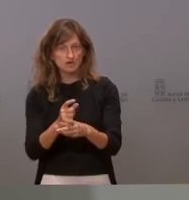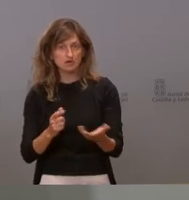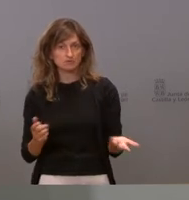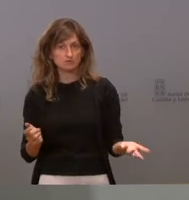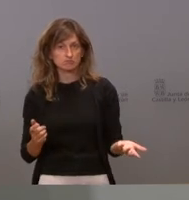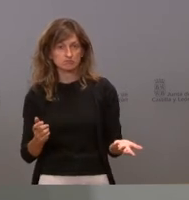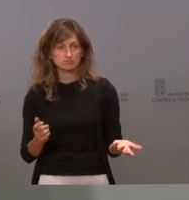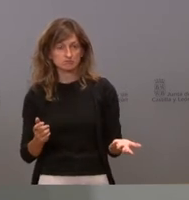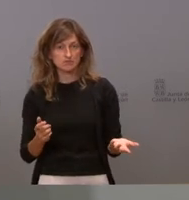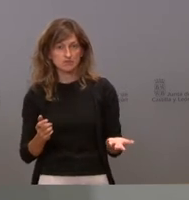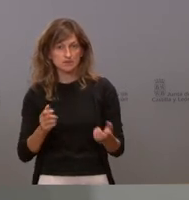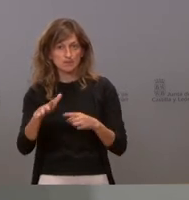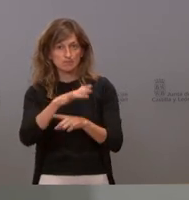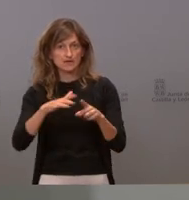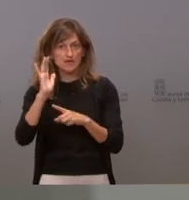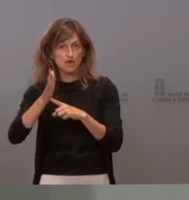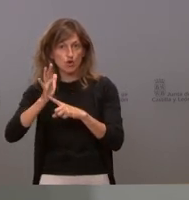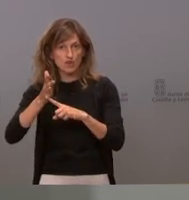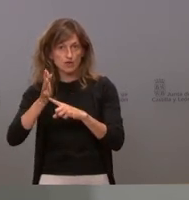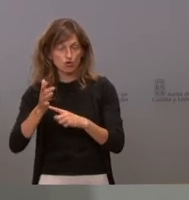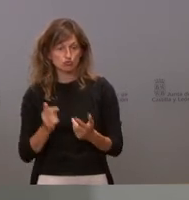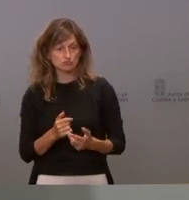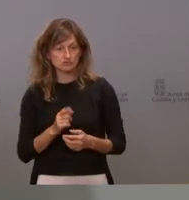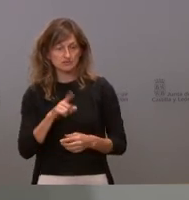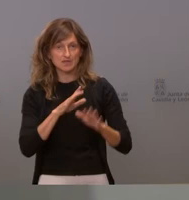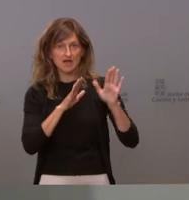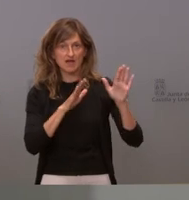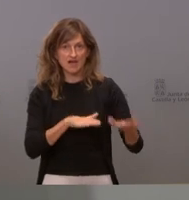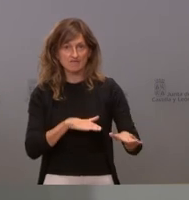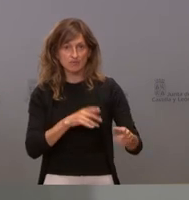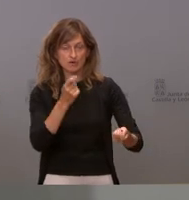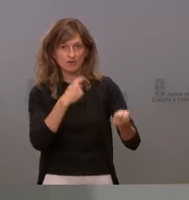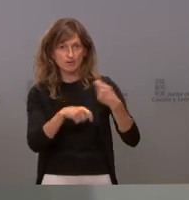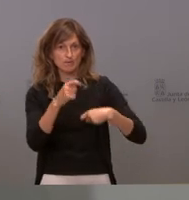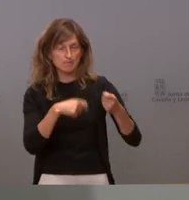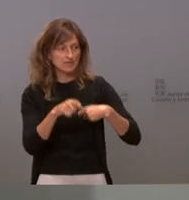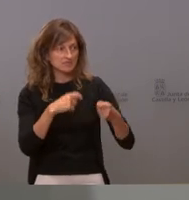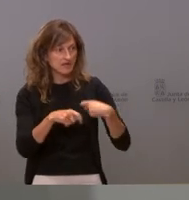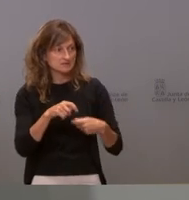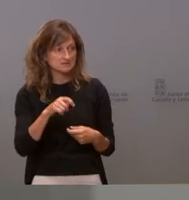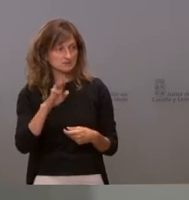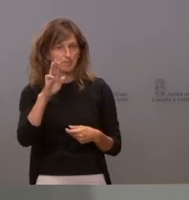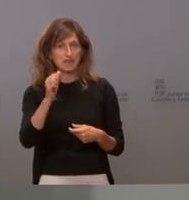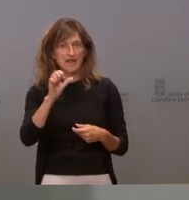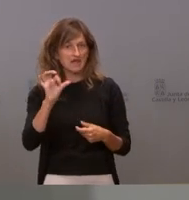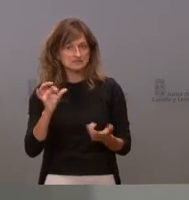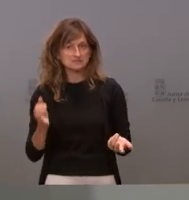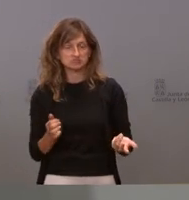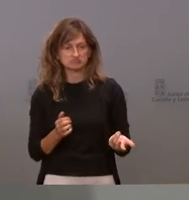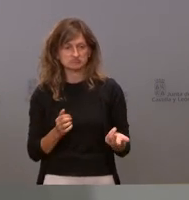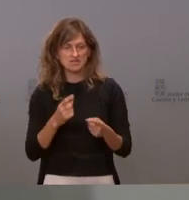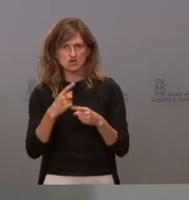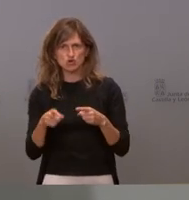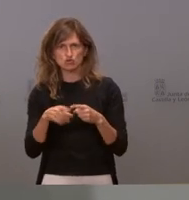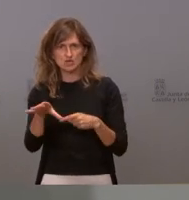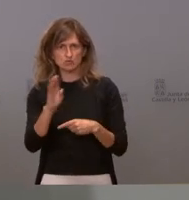los parques eólicos y a favor de la venta de las palas oiga mire hay alguna cosa que no puede ser